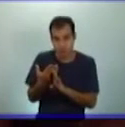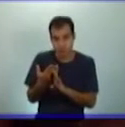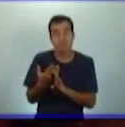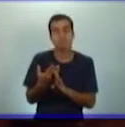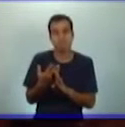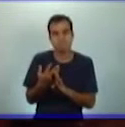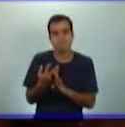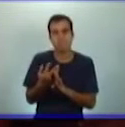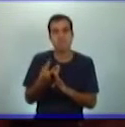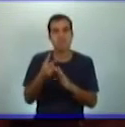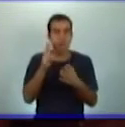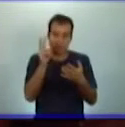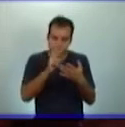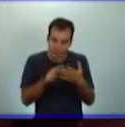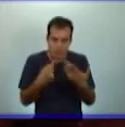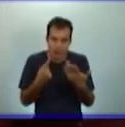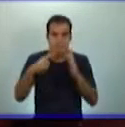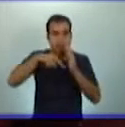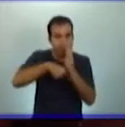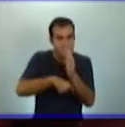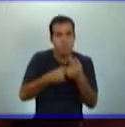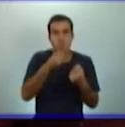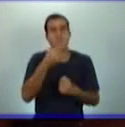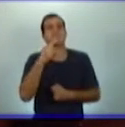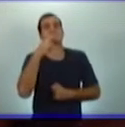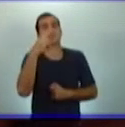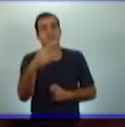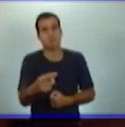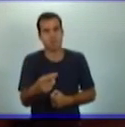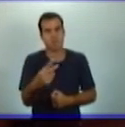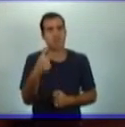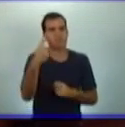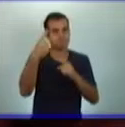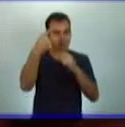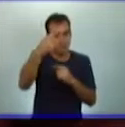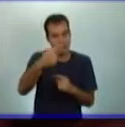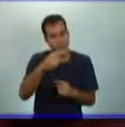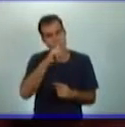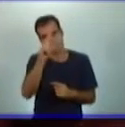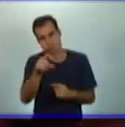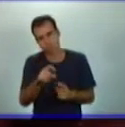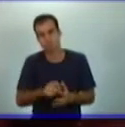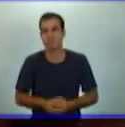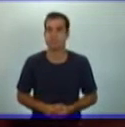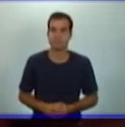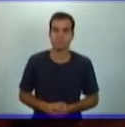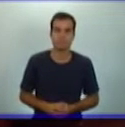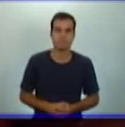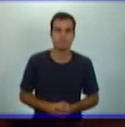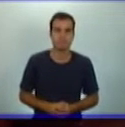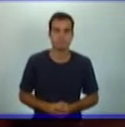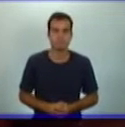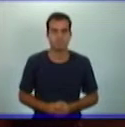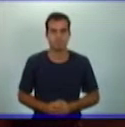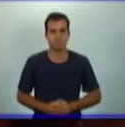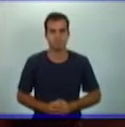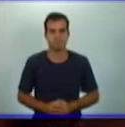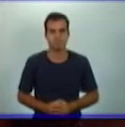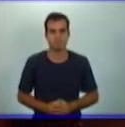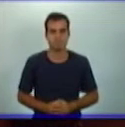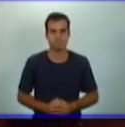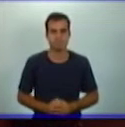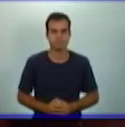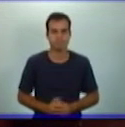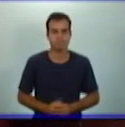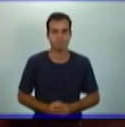para responder las preguntas. Otro de los aspectos a sistematizar hoy